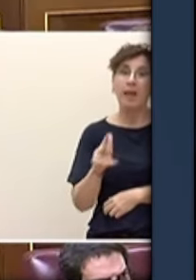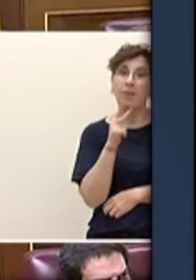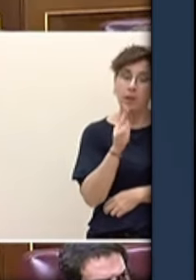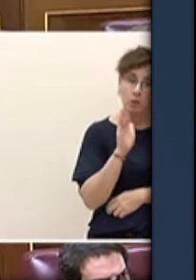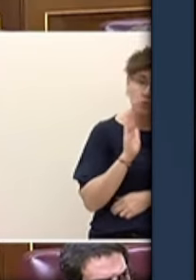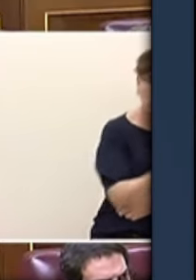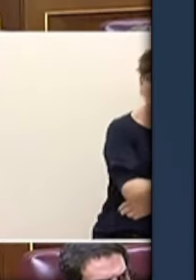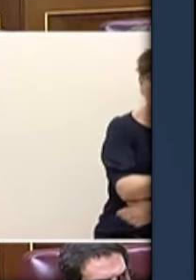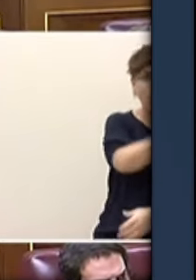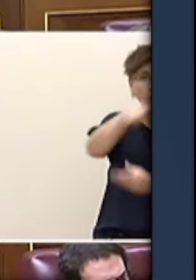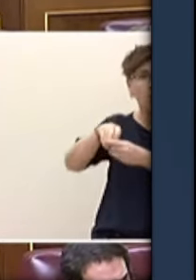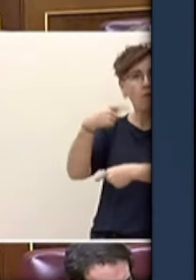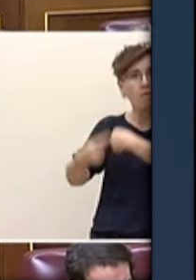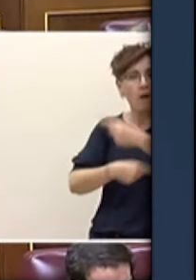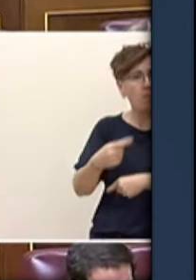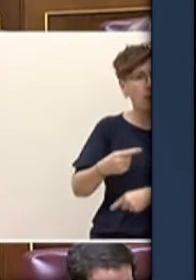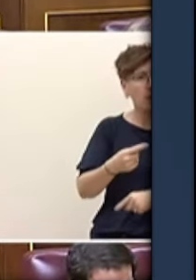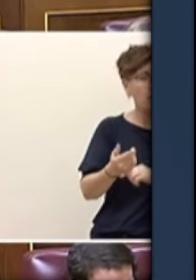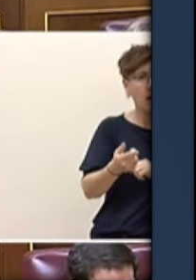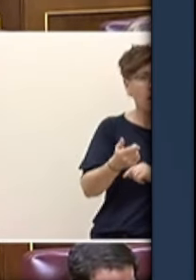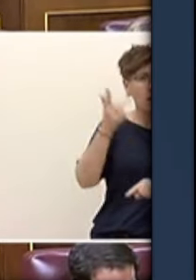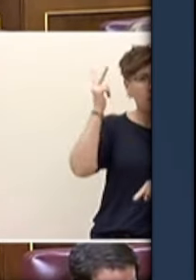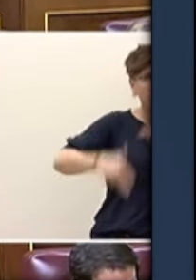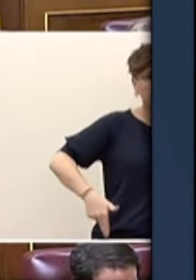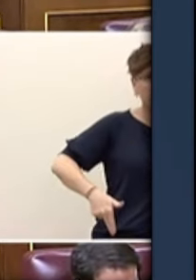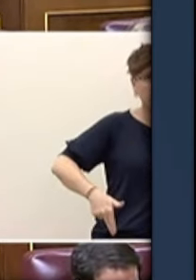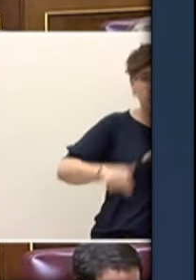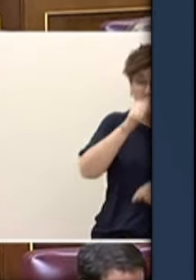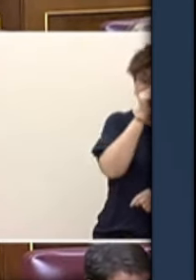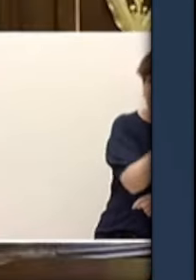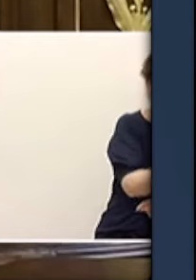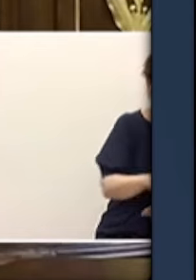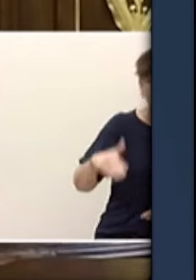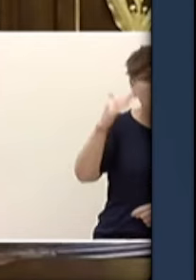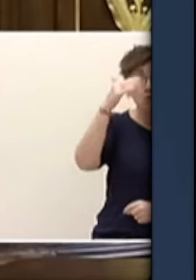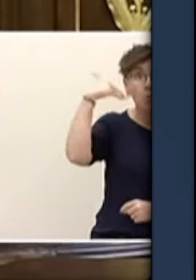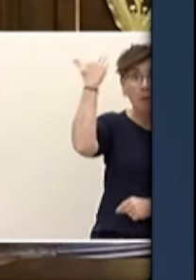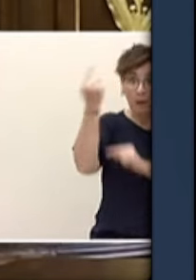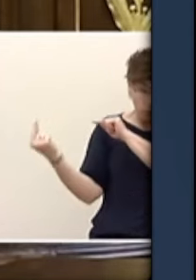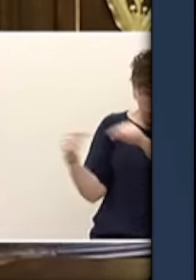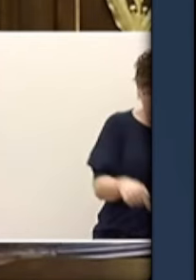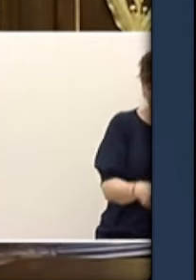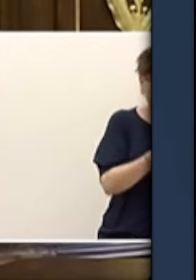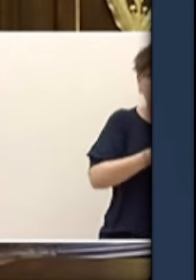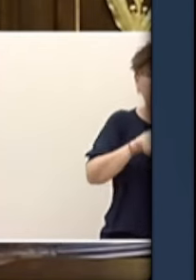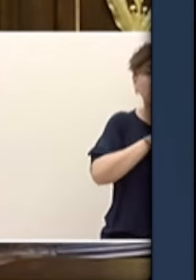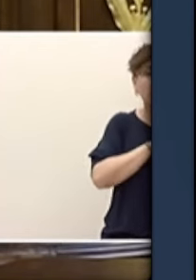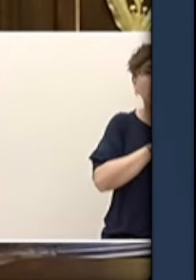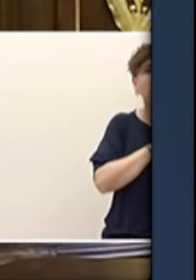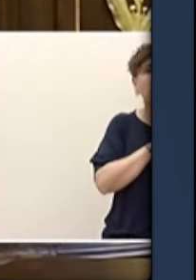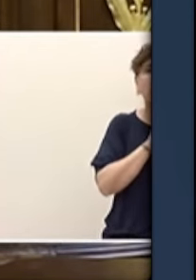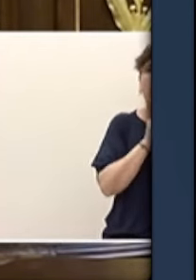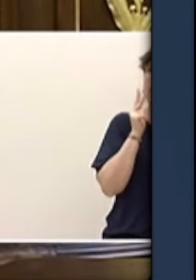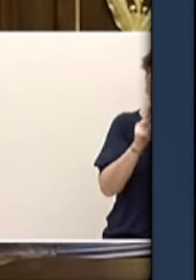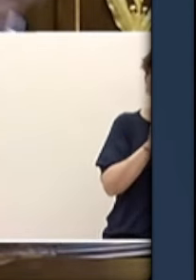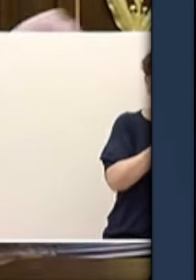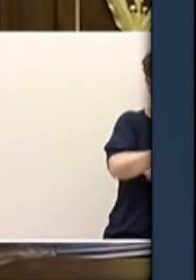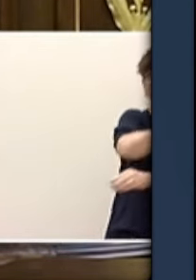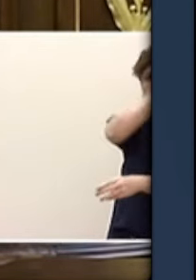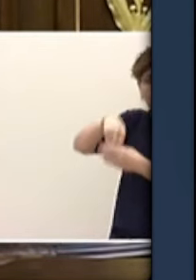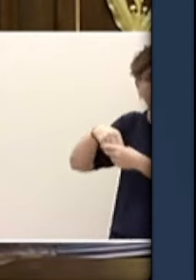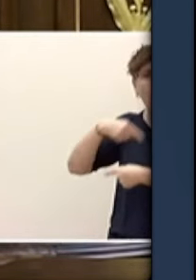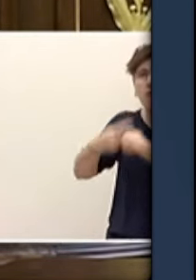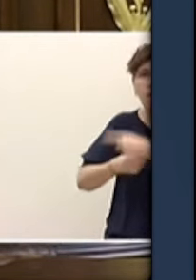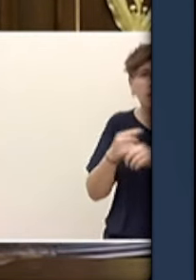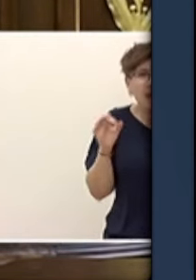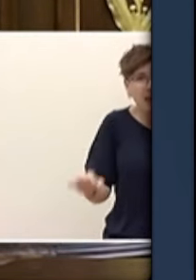casos que vienen a España tienen el derecho y el deber de estar con sus familias. Así que los niños con sus padres en sus países y